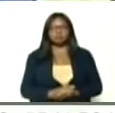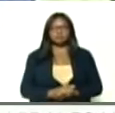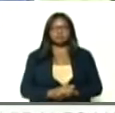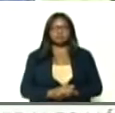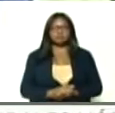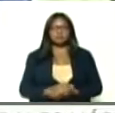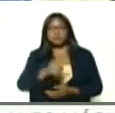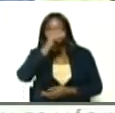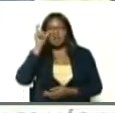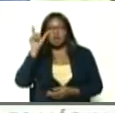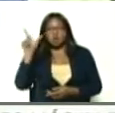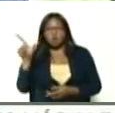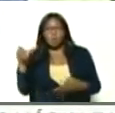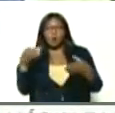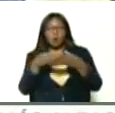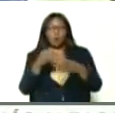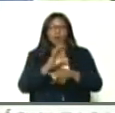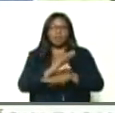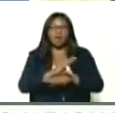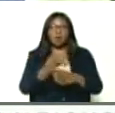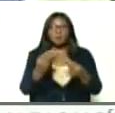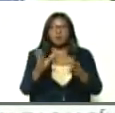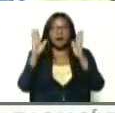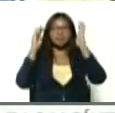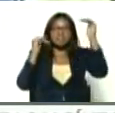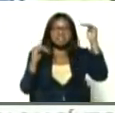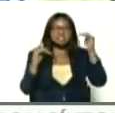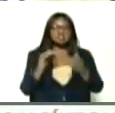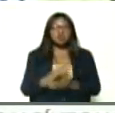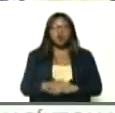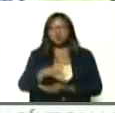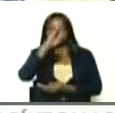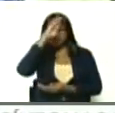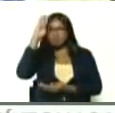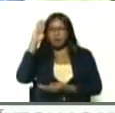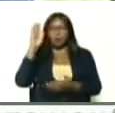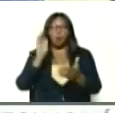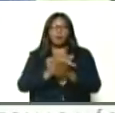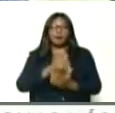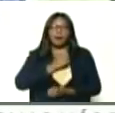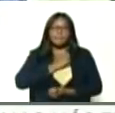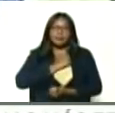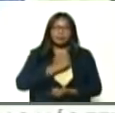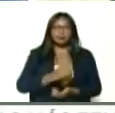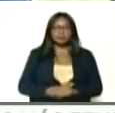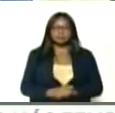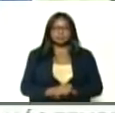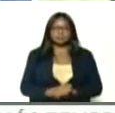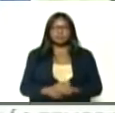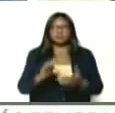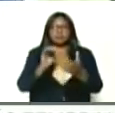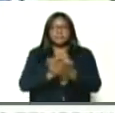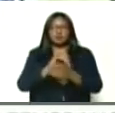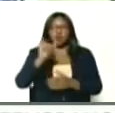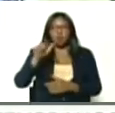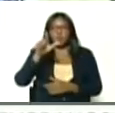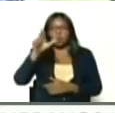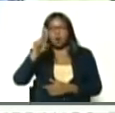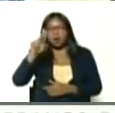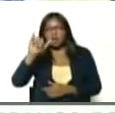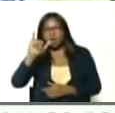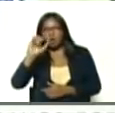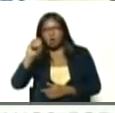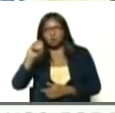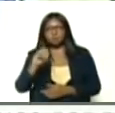partido, socialista, unido de Venezuela, atención, Diosdado Cabello, camarada, atención, Julio César León Heredia,